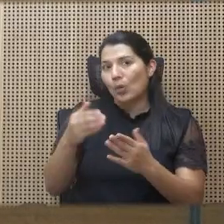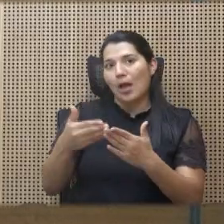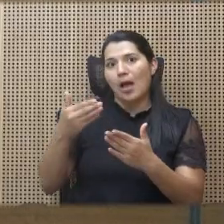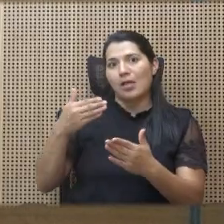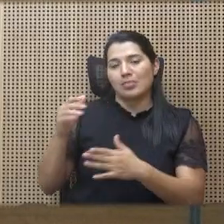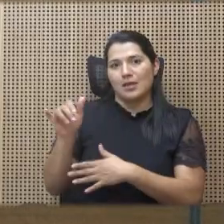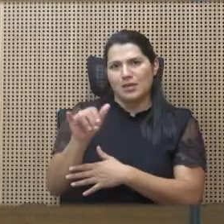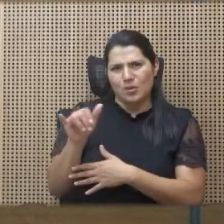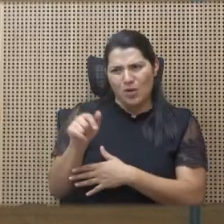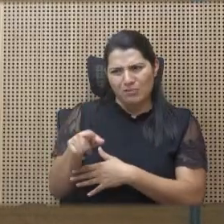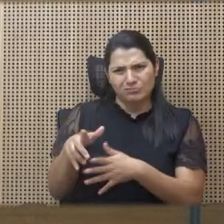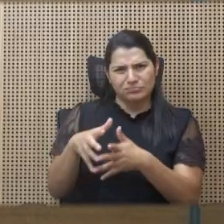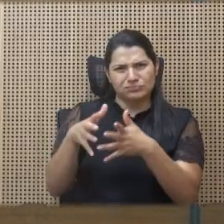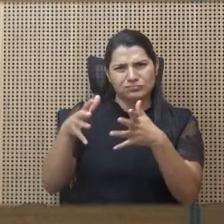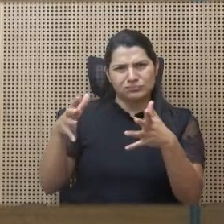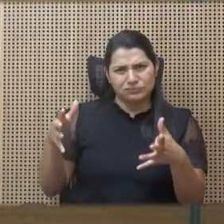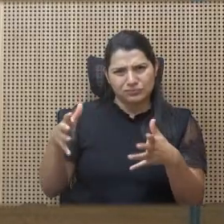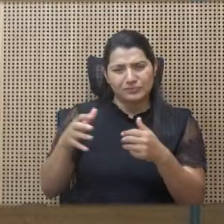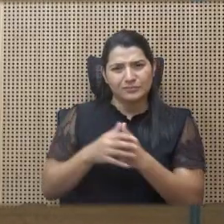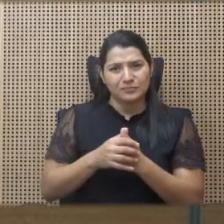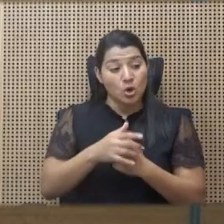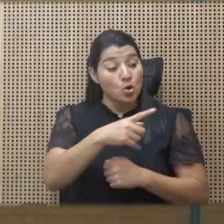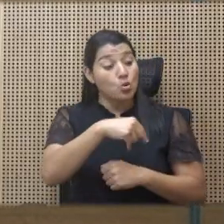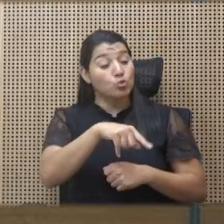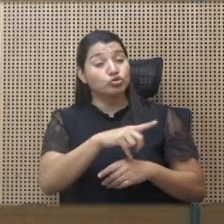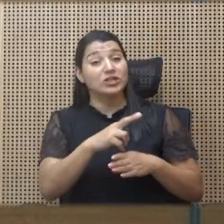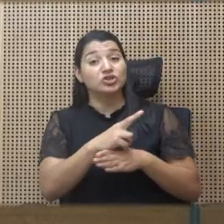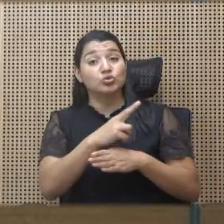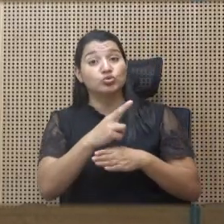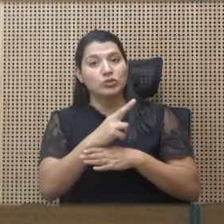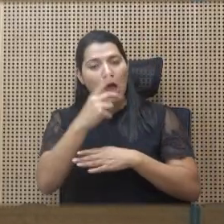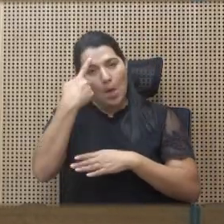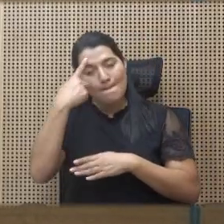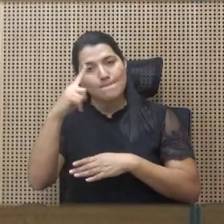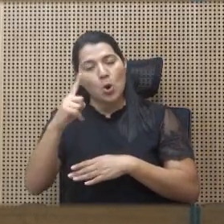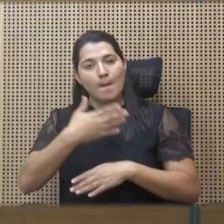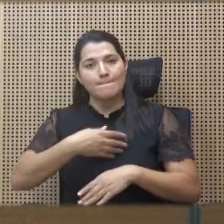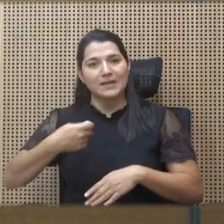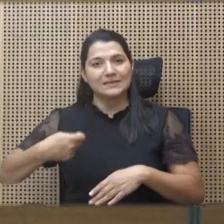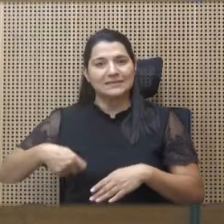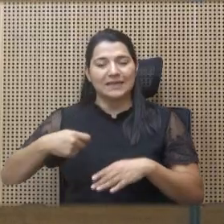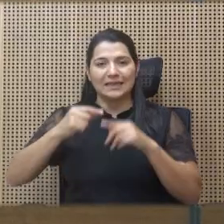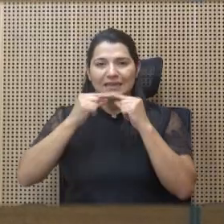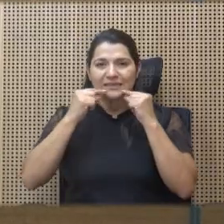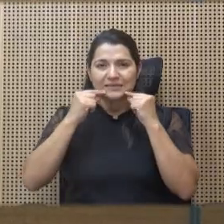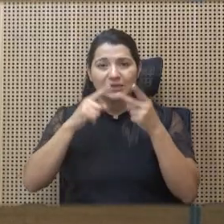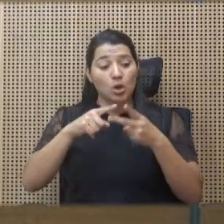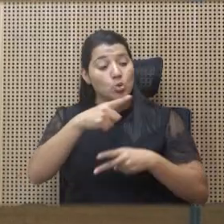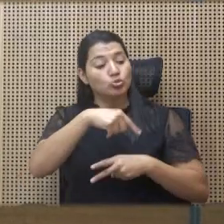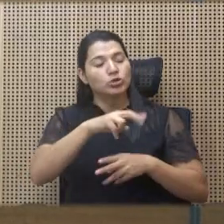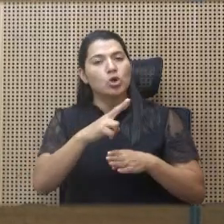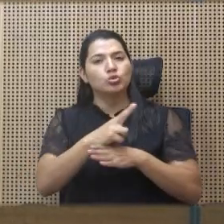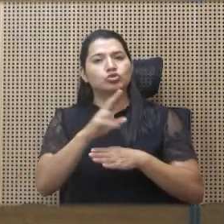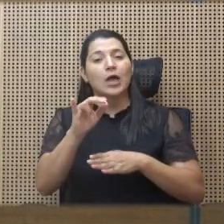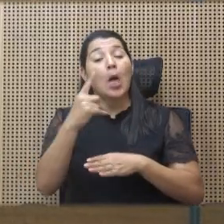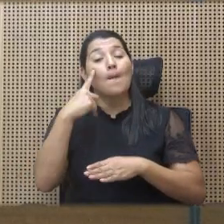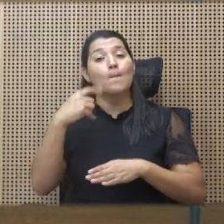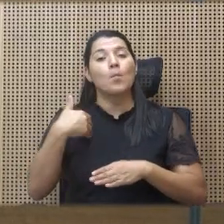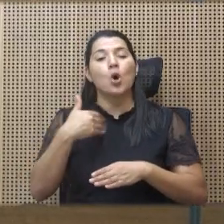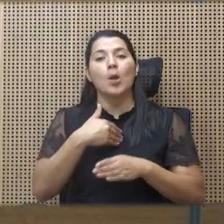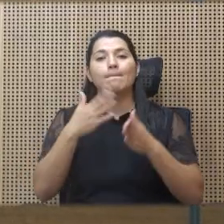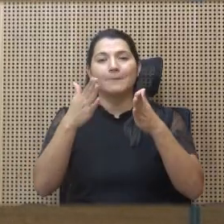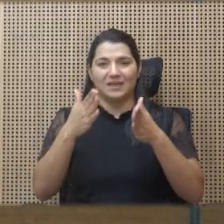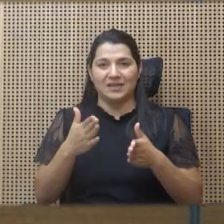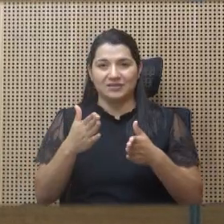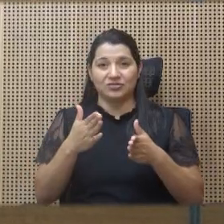están siendo utilizados por el presidente Rodrigo Chávez y por el ministro Zamora como escudo, a la ineficiencia